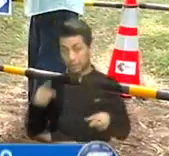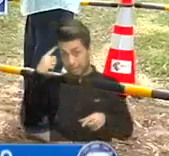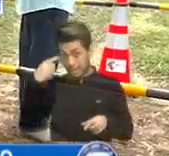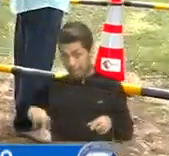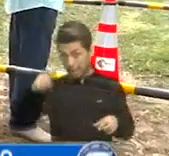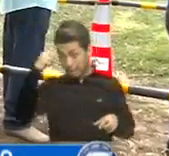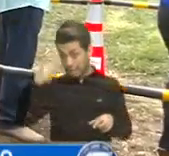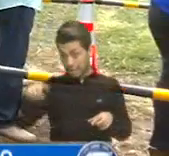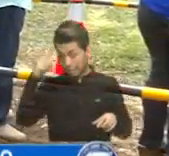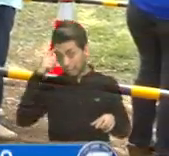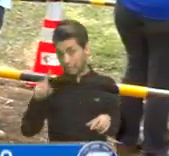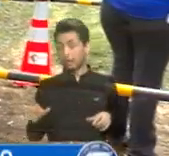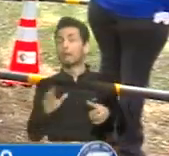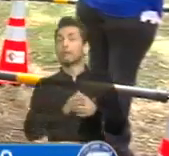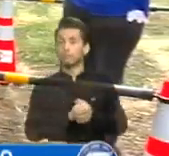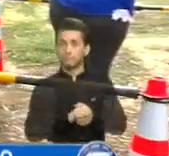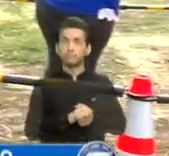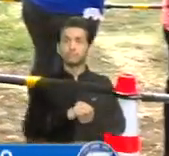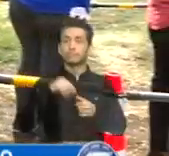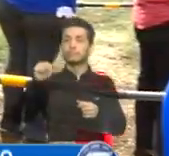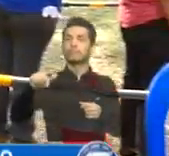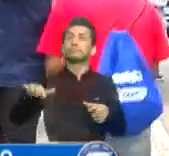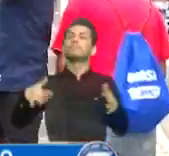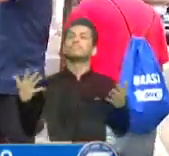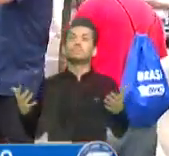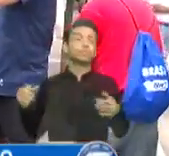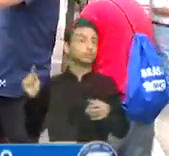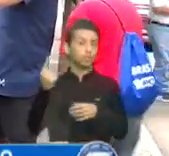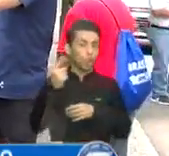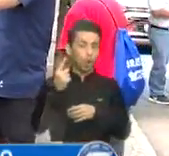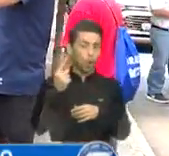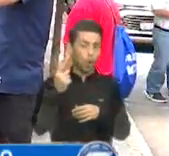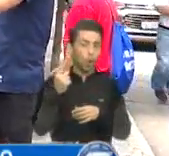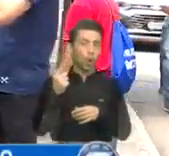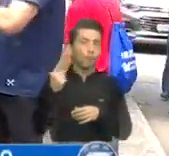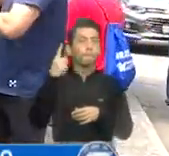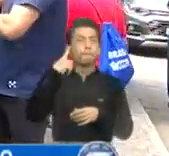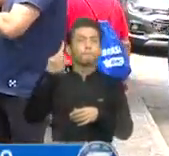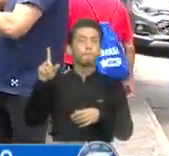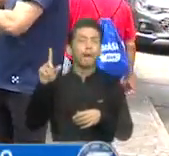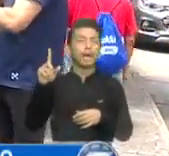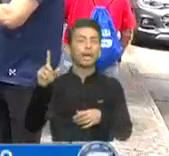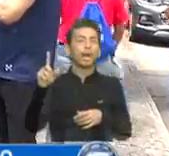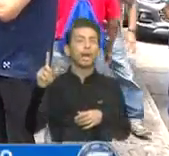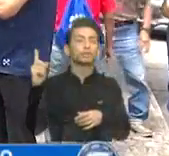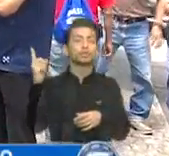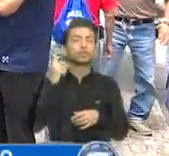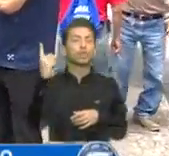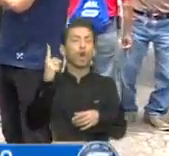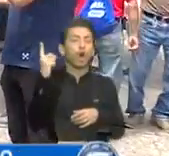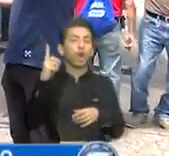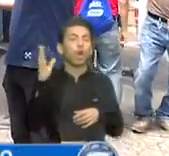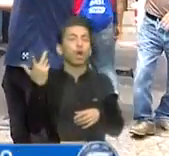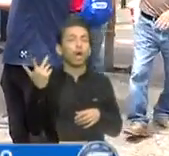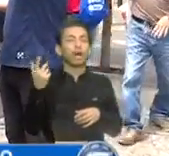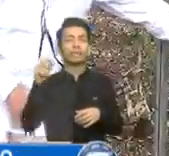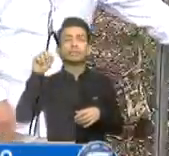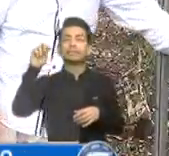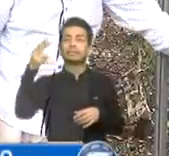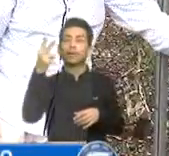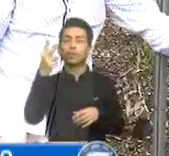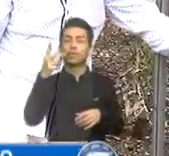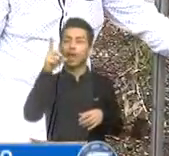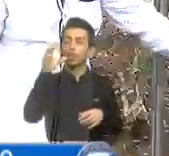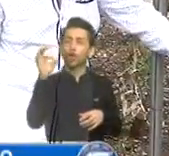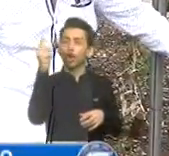mencionaba usted, acá únicamente se está aplicando segundas dosis para primera línea. Exacto. Aquí estamos trabajando todavía